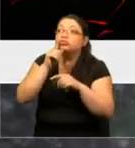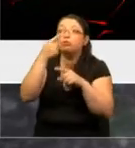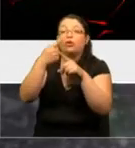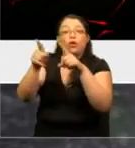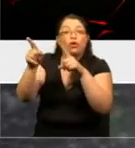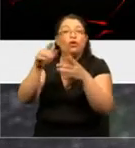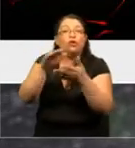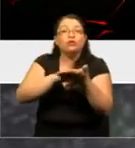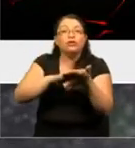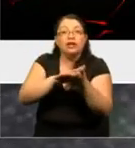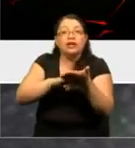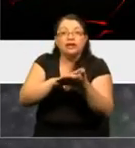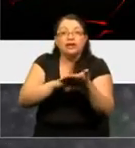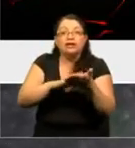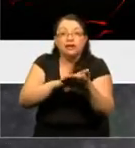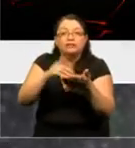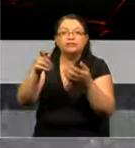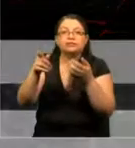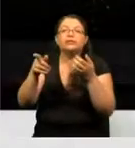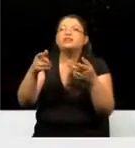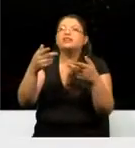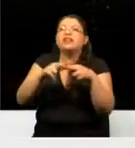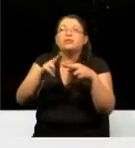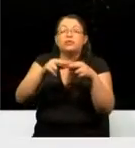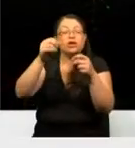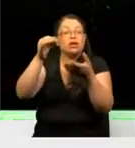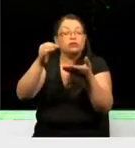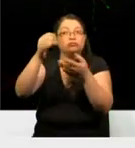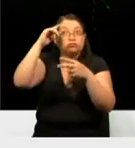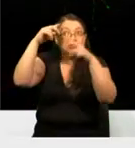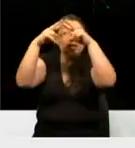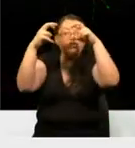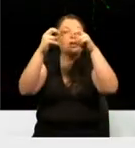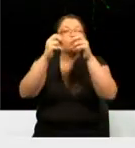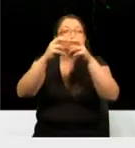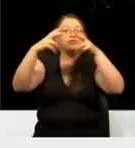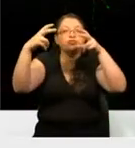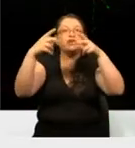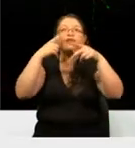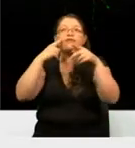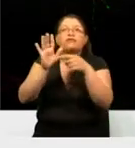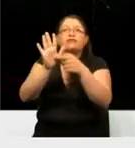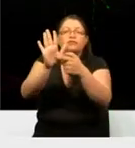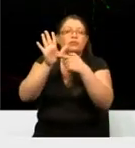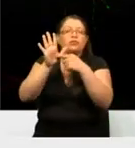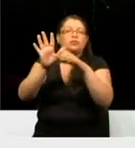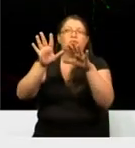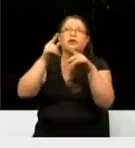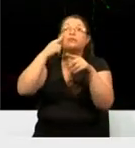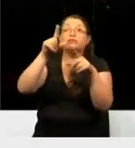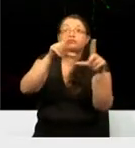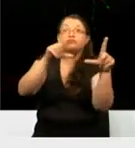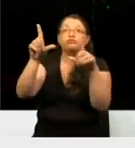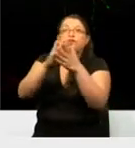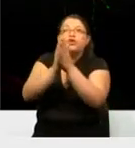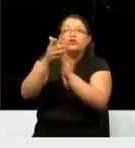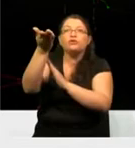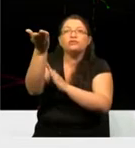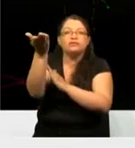ejemplos, a medida que la neurona madura, se va haciendo más elocuente todavía, y podemos ver todas estas proyecciones que